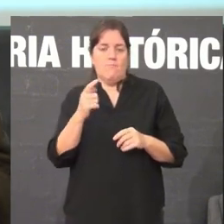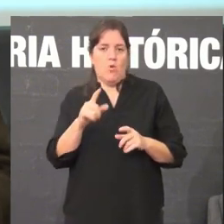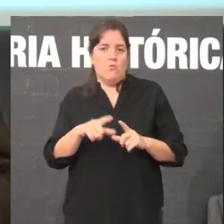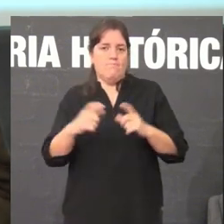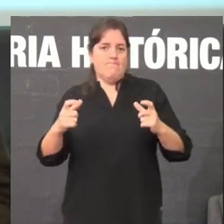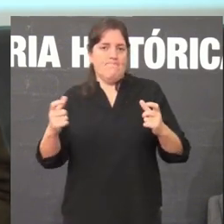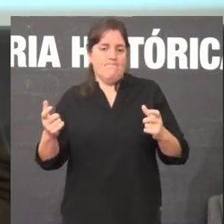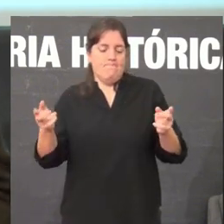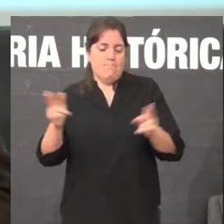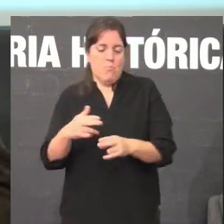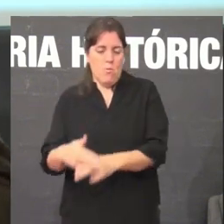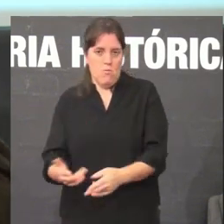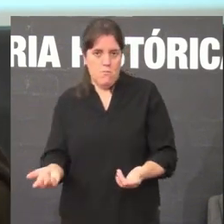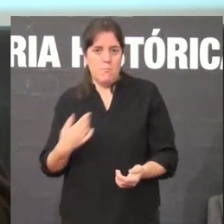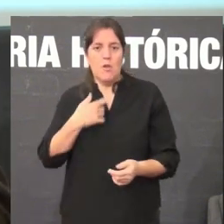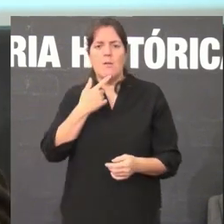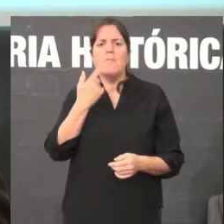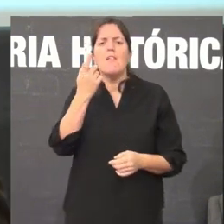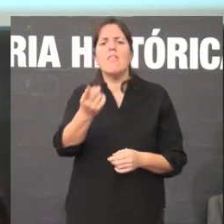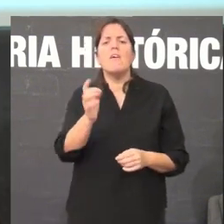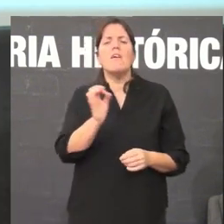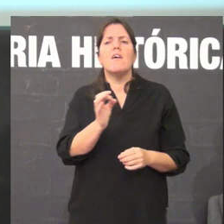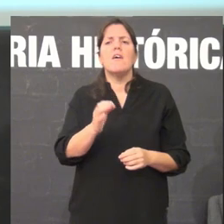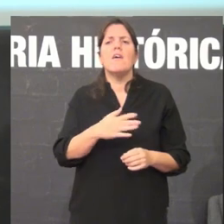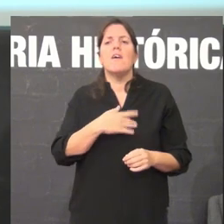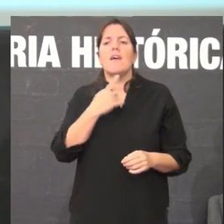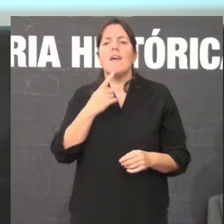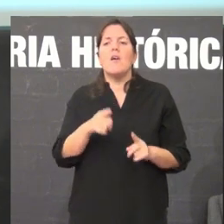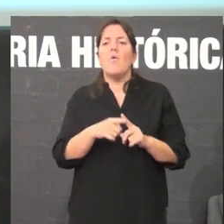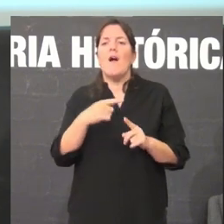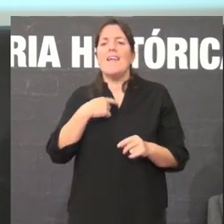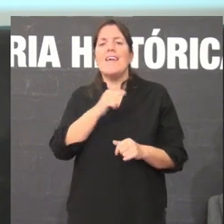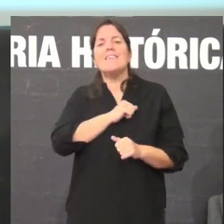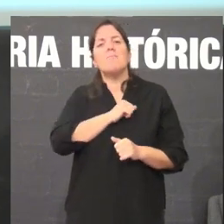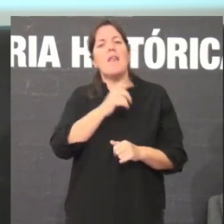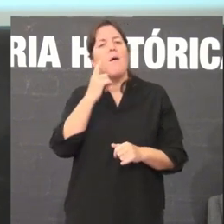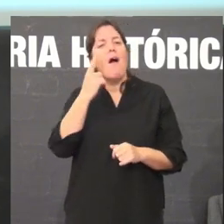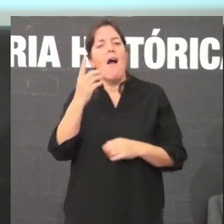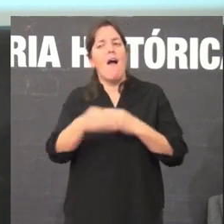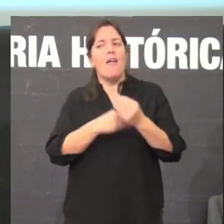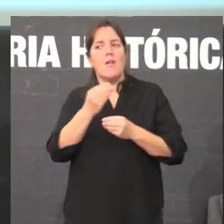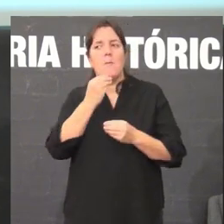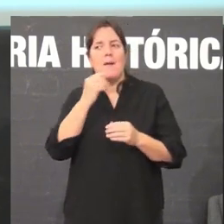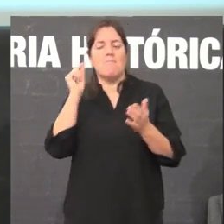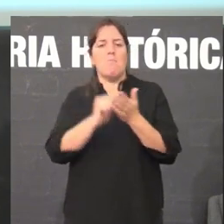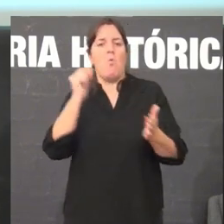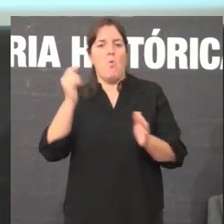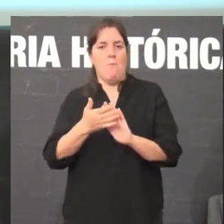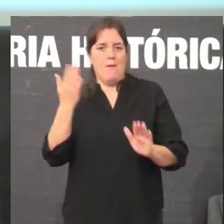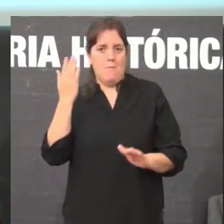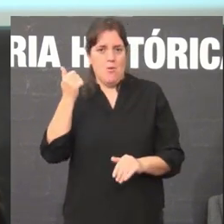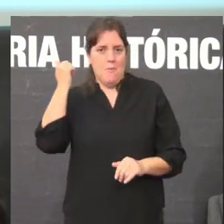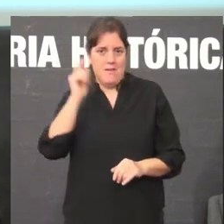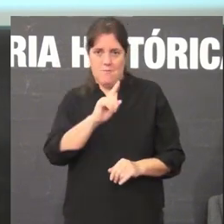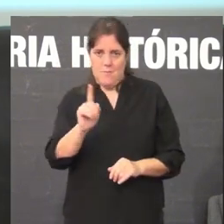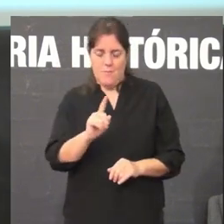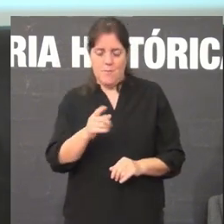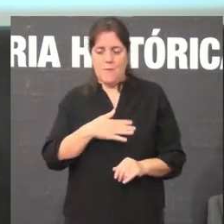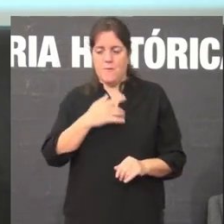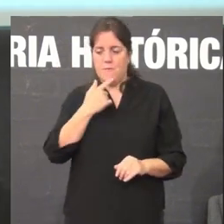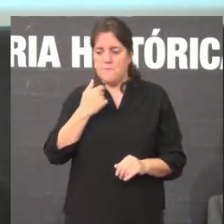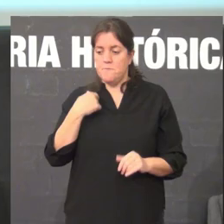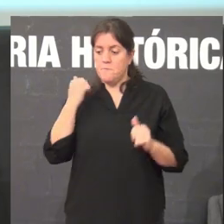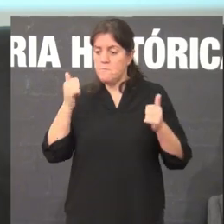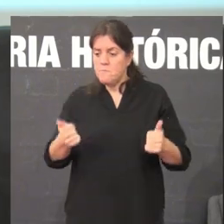tamén teño que dicir que non xes están a sair as contas como esperaban nun dos cando comexou Queremos